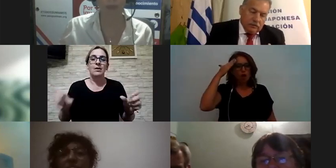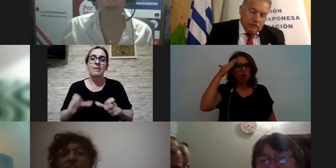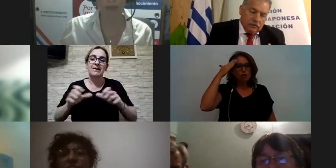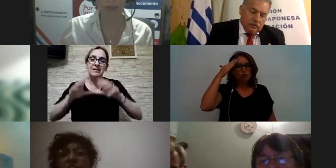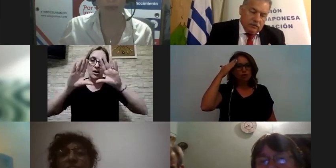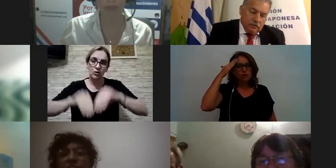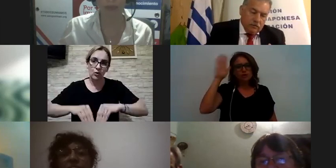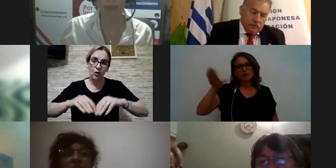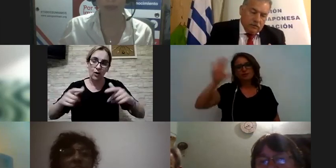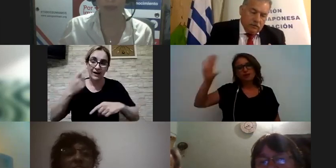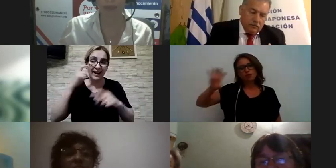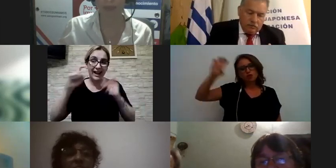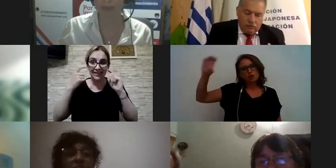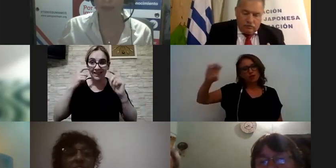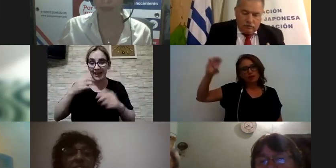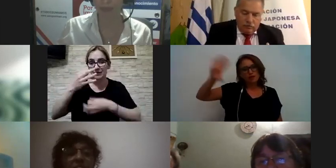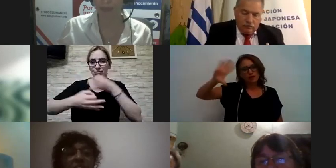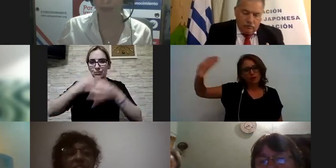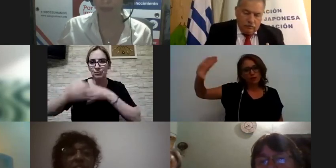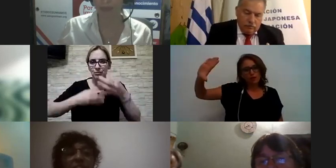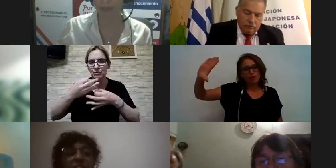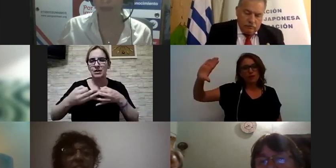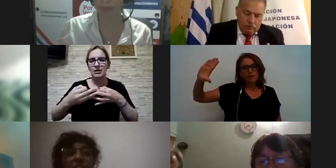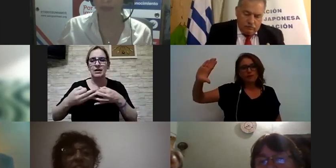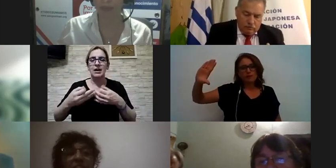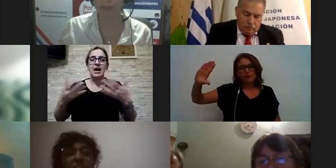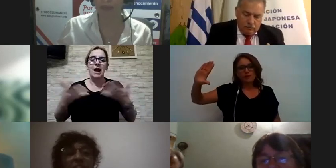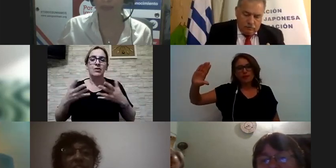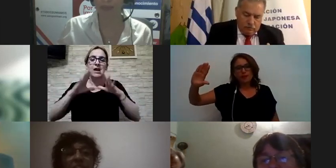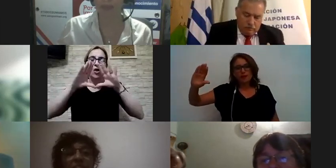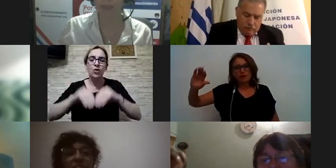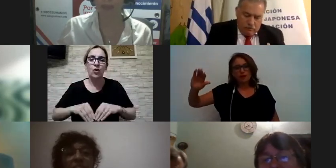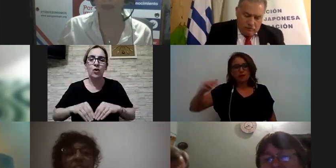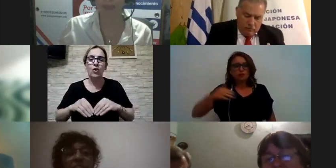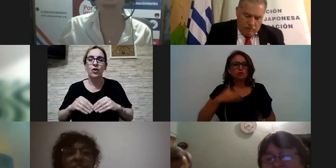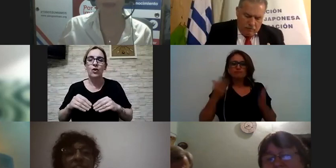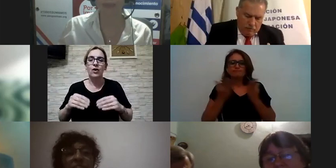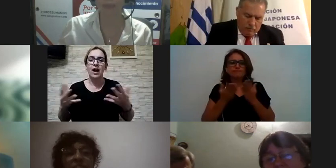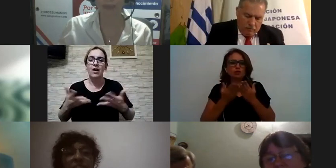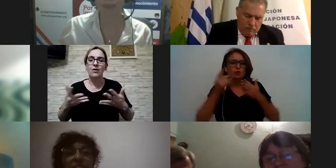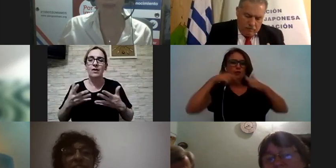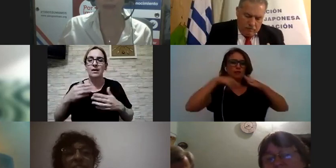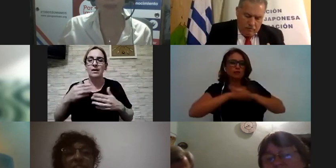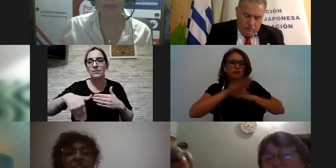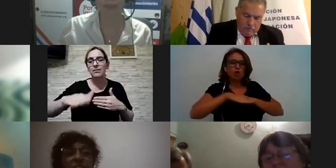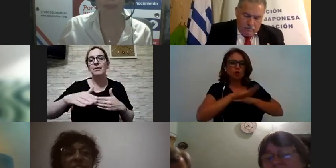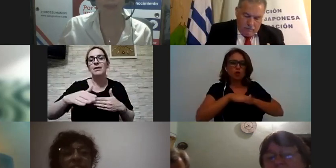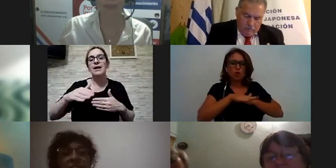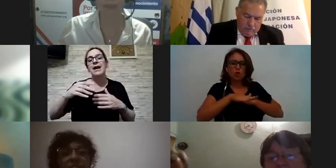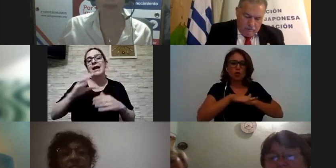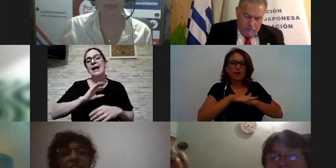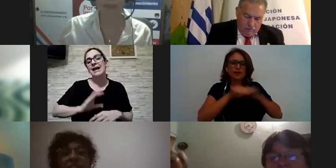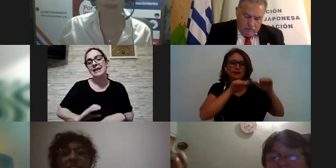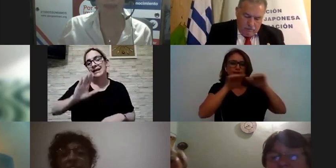de Asia probablemente probablemente no he indagado tanto en otros enfoques que tengan características similares